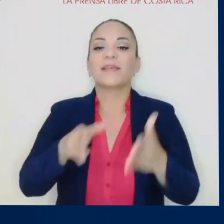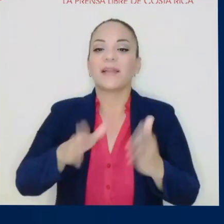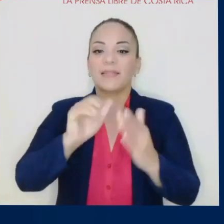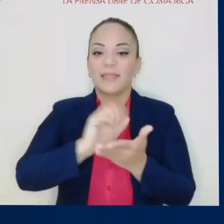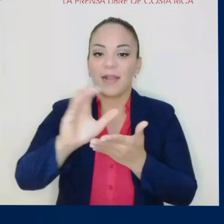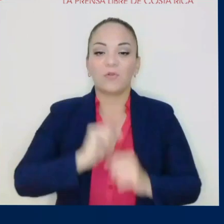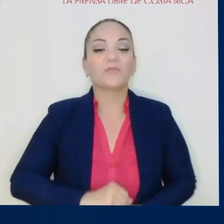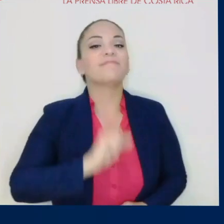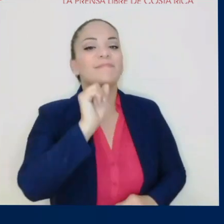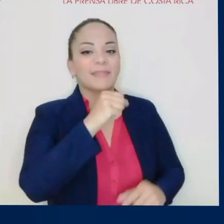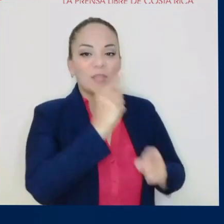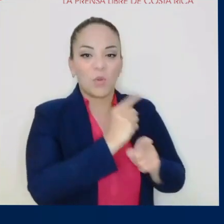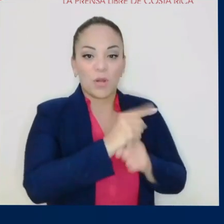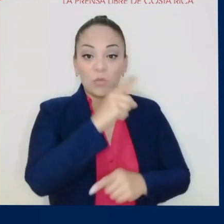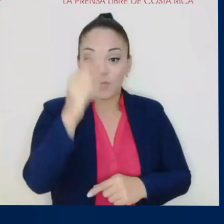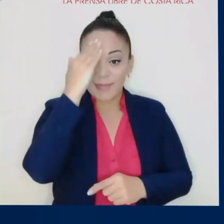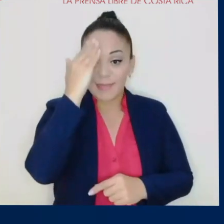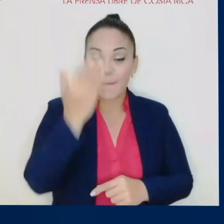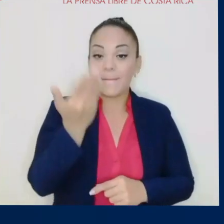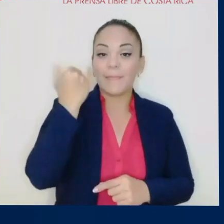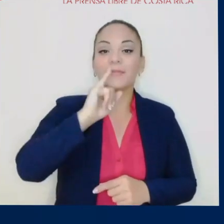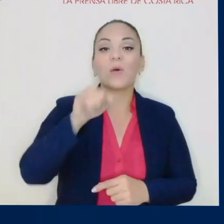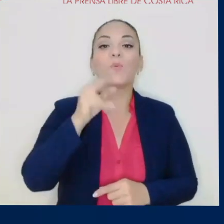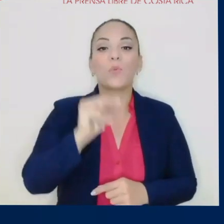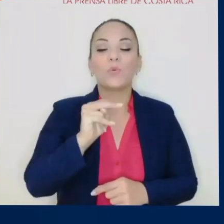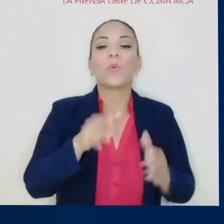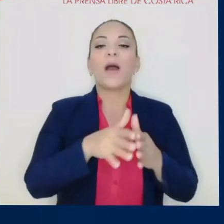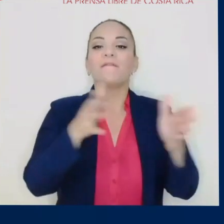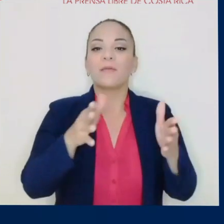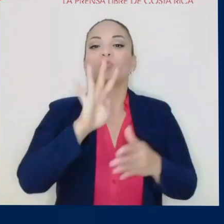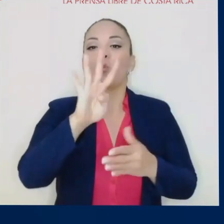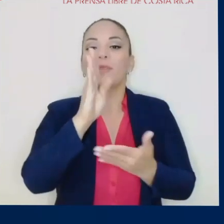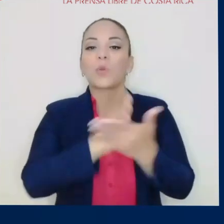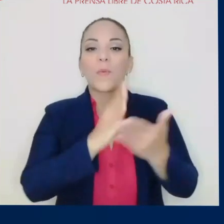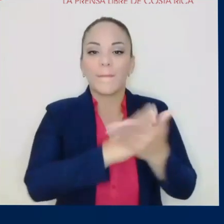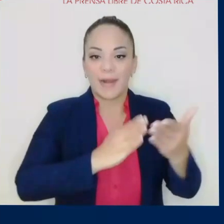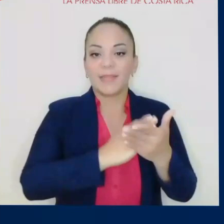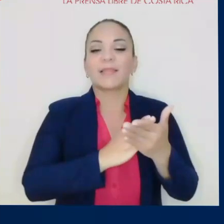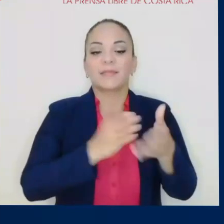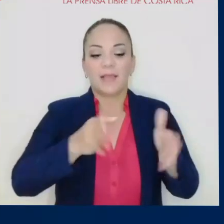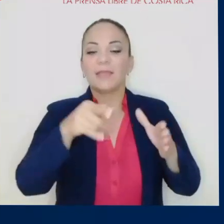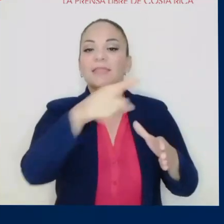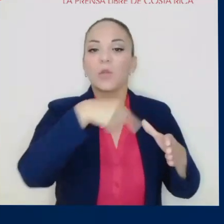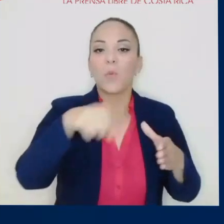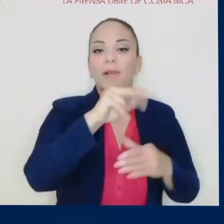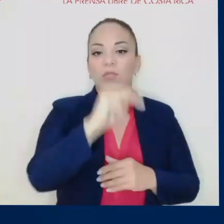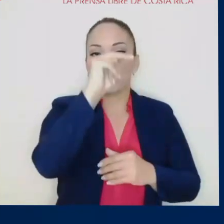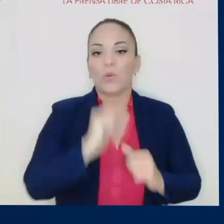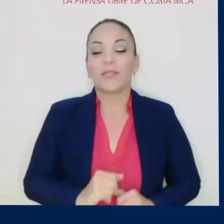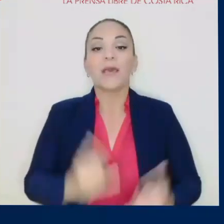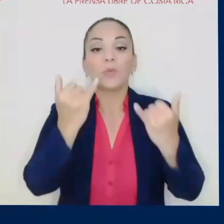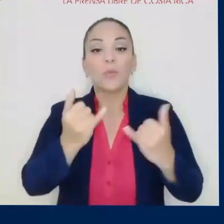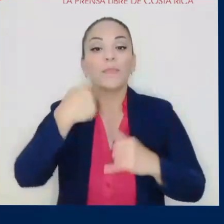carretera San Carlos. Así es. Como ustedes saben, en pasado mes de junio abrimos cuatro etapas de Circunvalación Norte